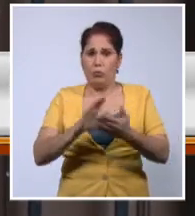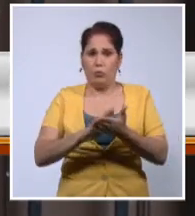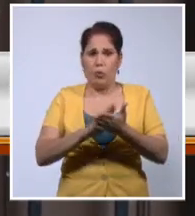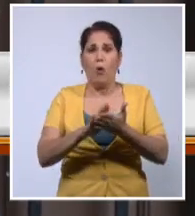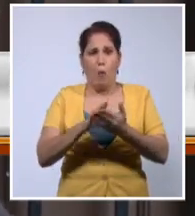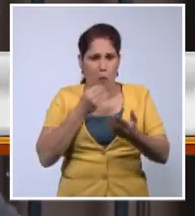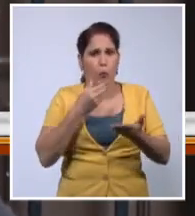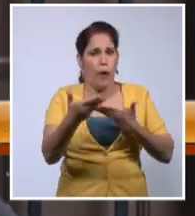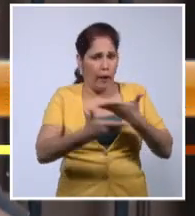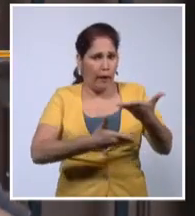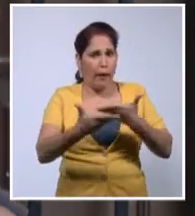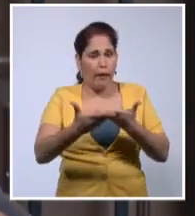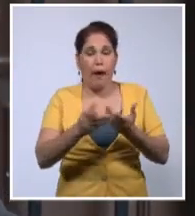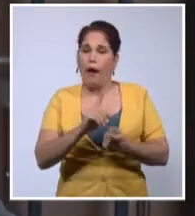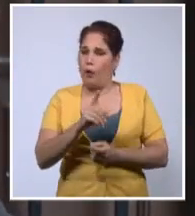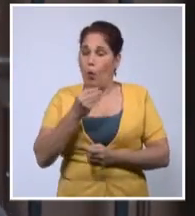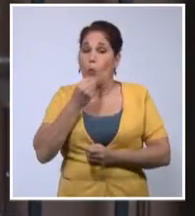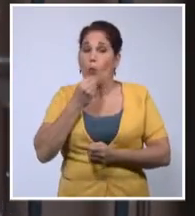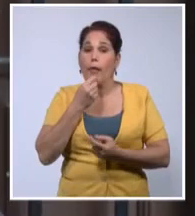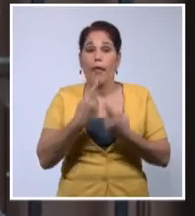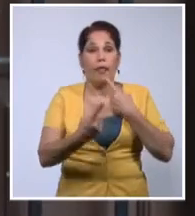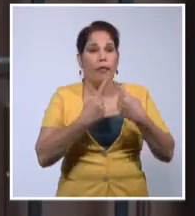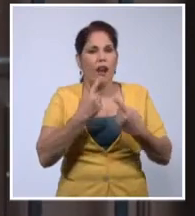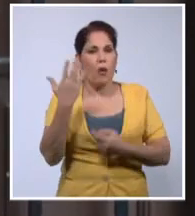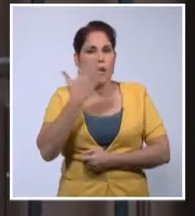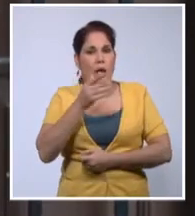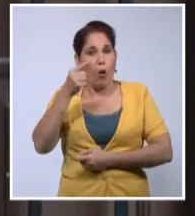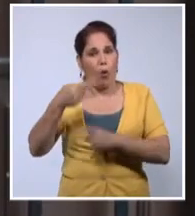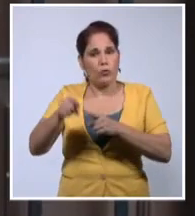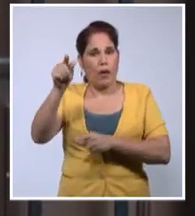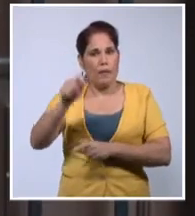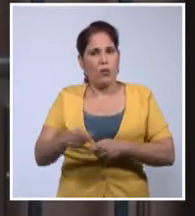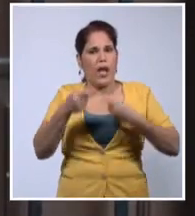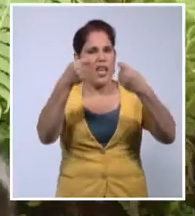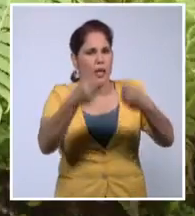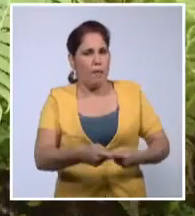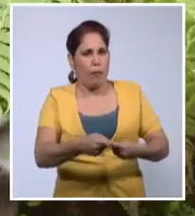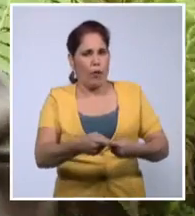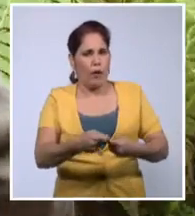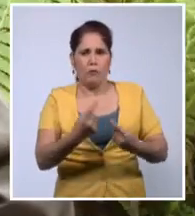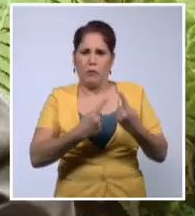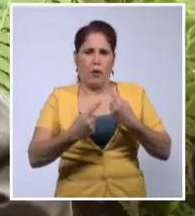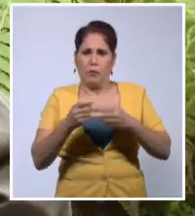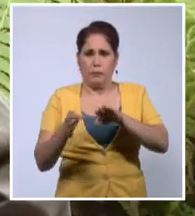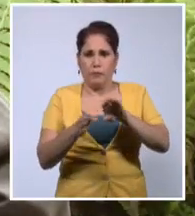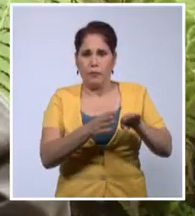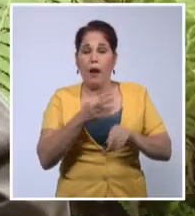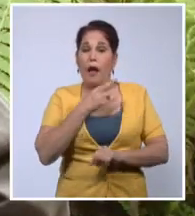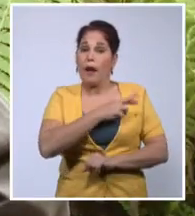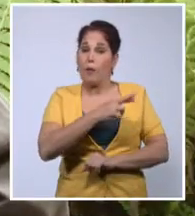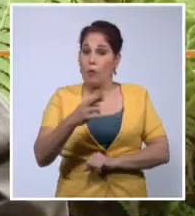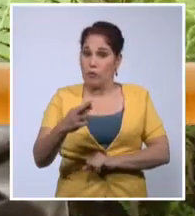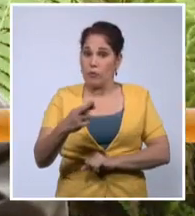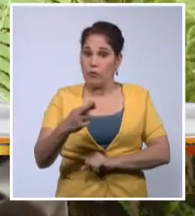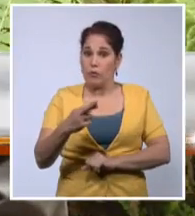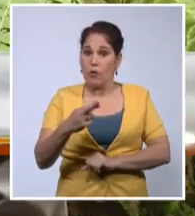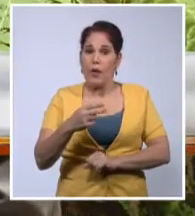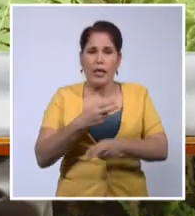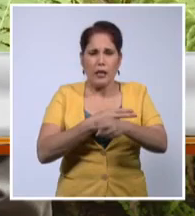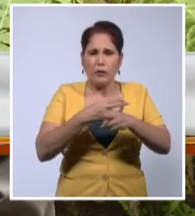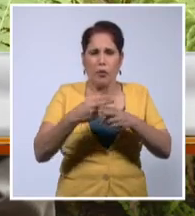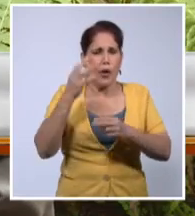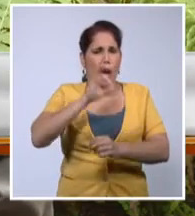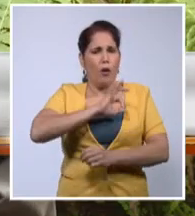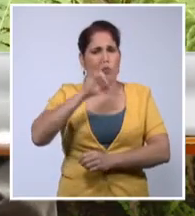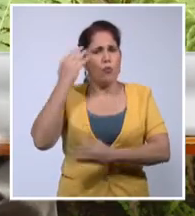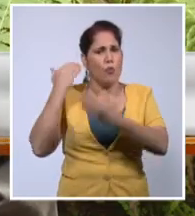abierto. Lo que no se va a dialogar con aquella persona que esté imponiendo una condición. La revolución en toda su historia nunca se